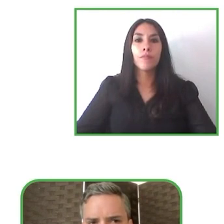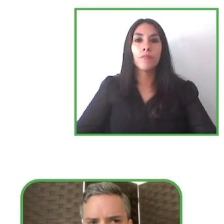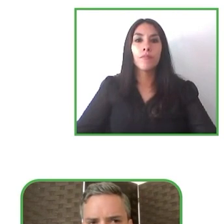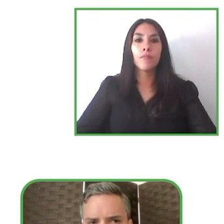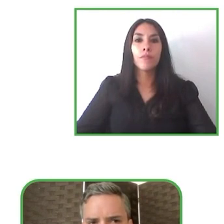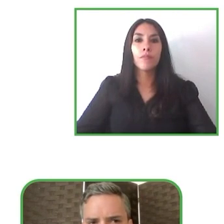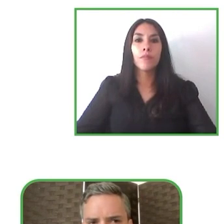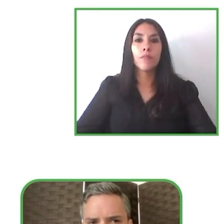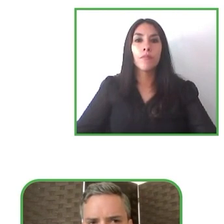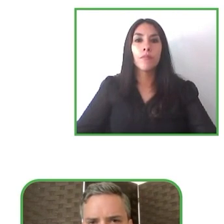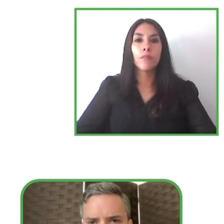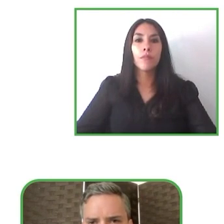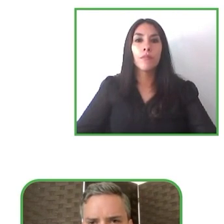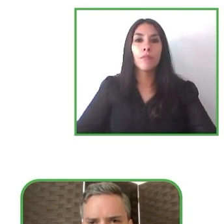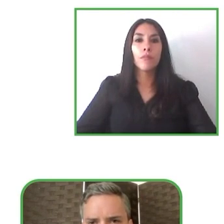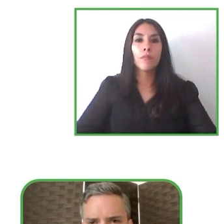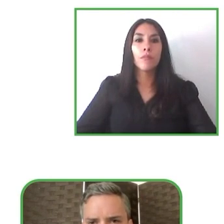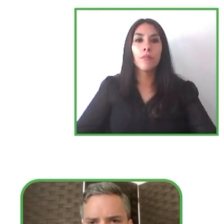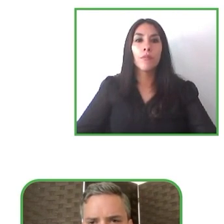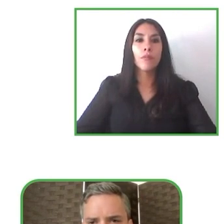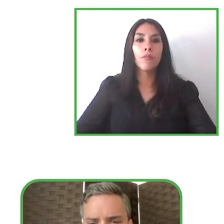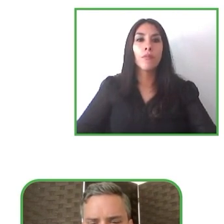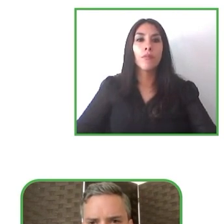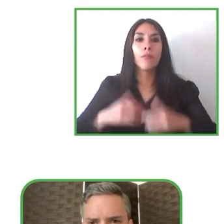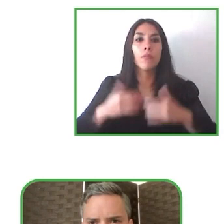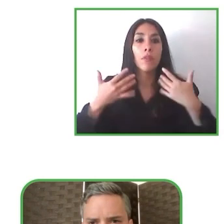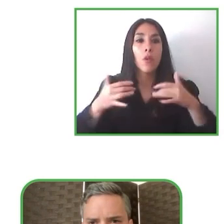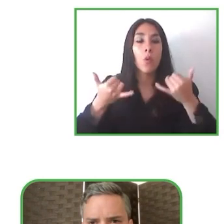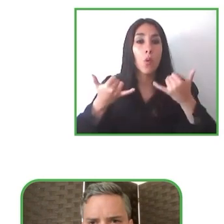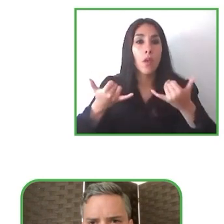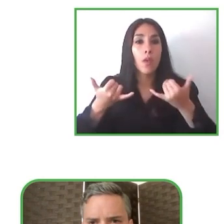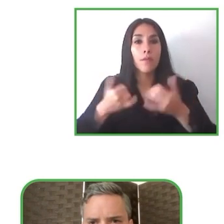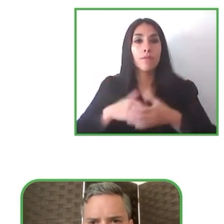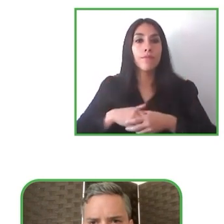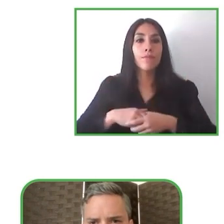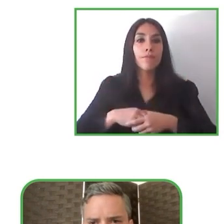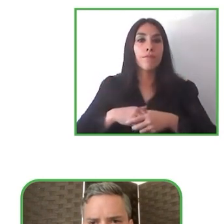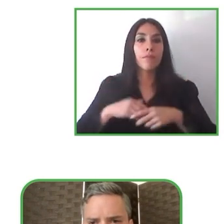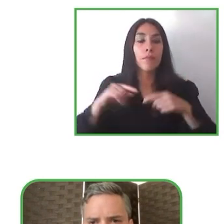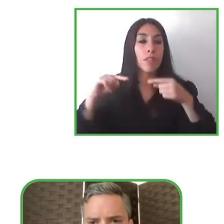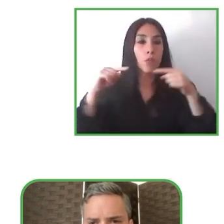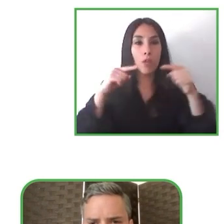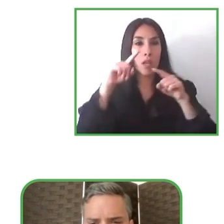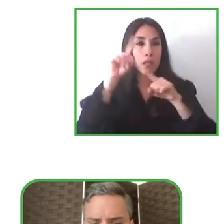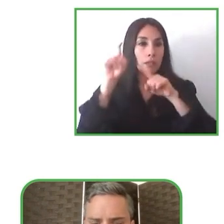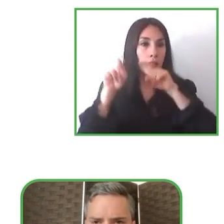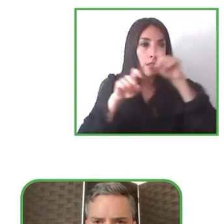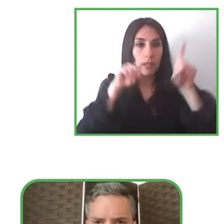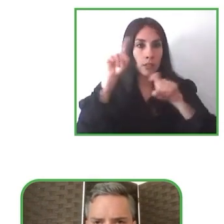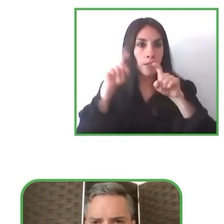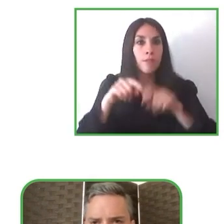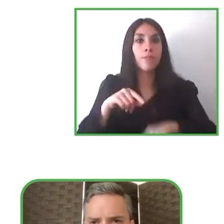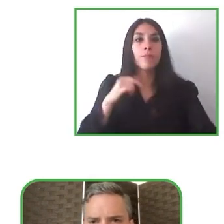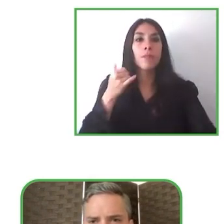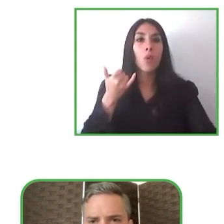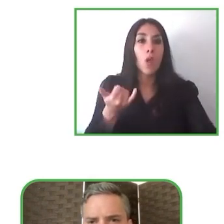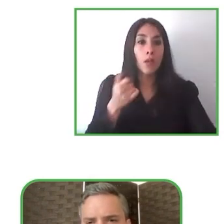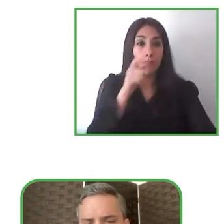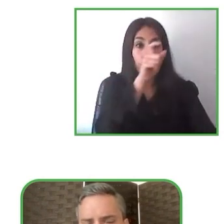gracias con el panel de preguntas en el que vamos a intervenir todos los ponentes presentes